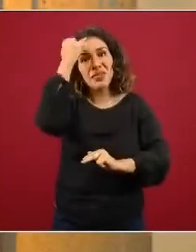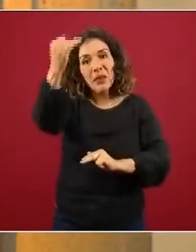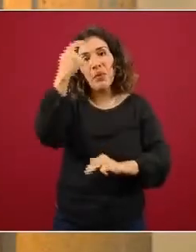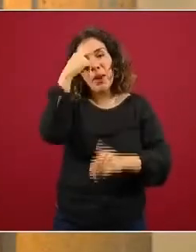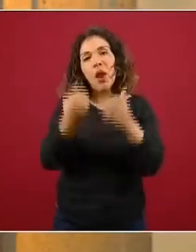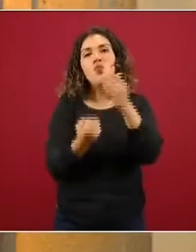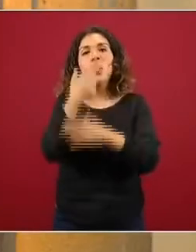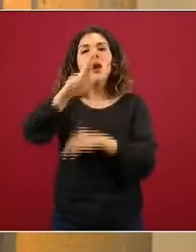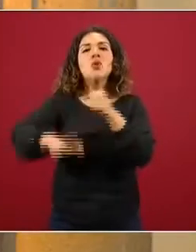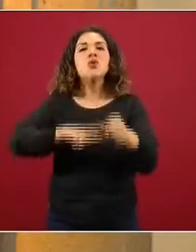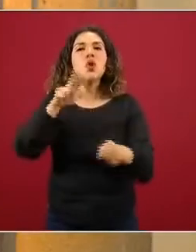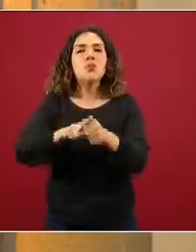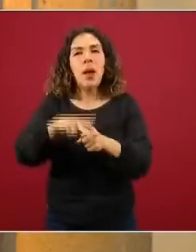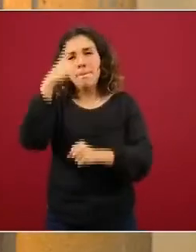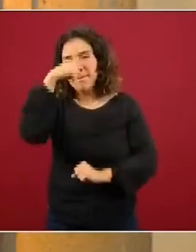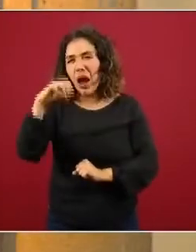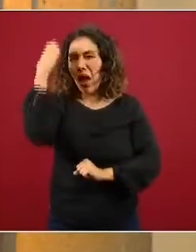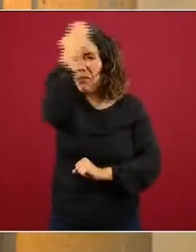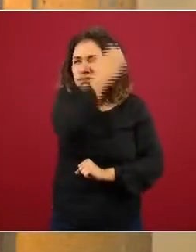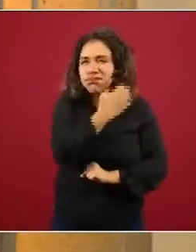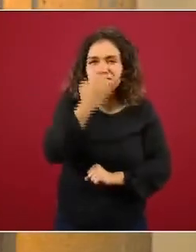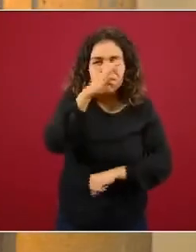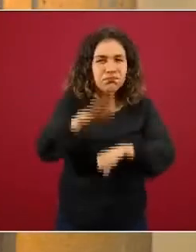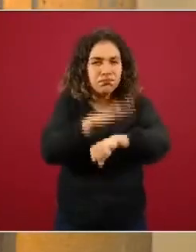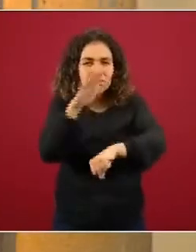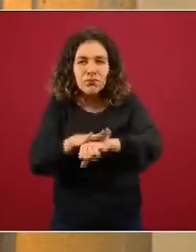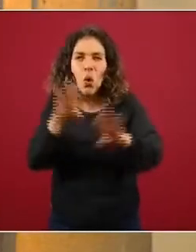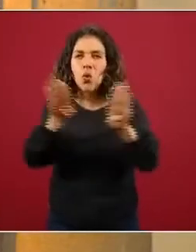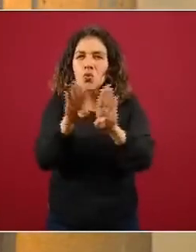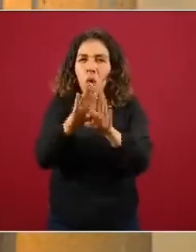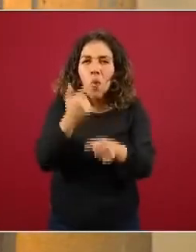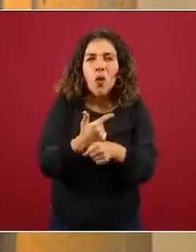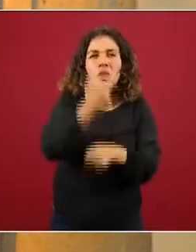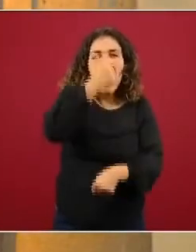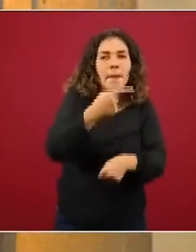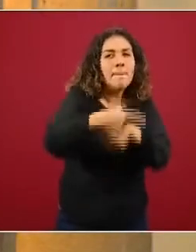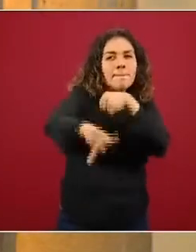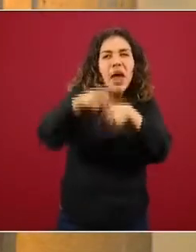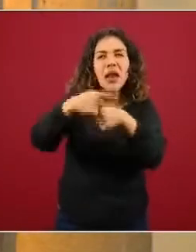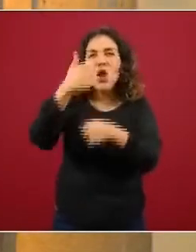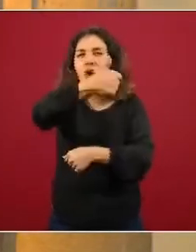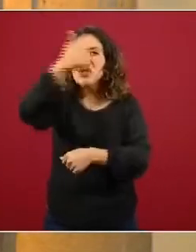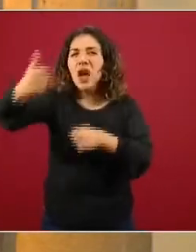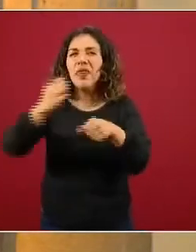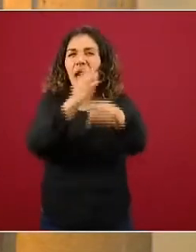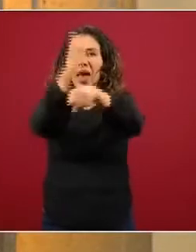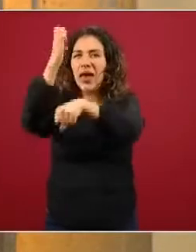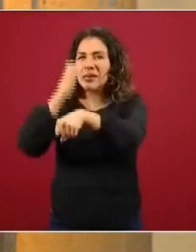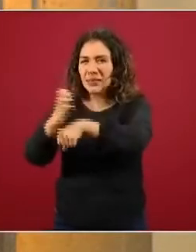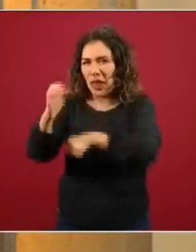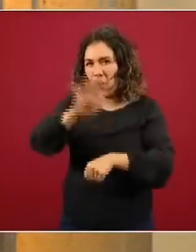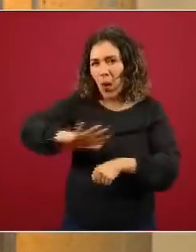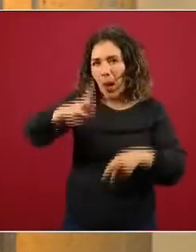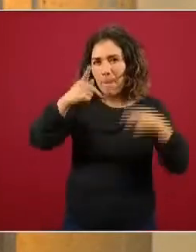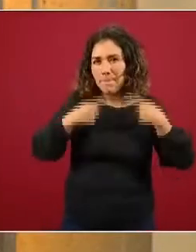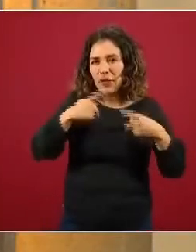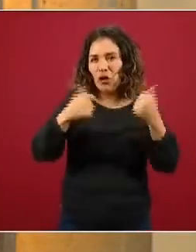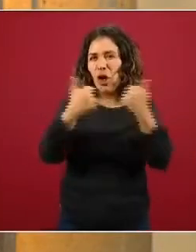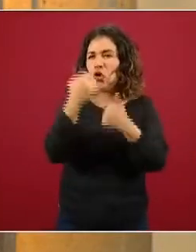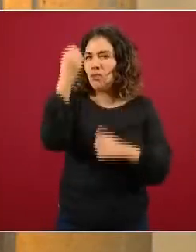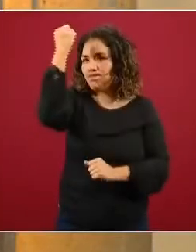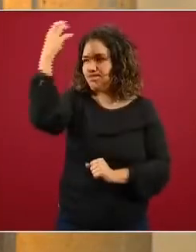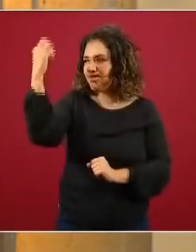nueva normalidad, en donde se evaluaron y se evalúan los riesgos locales a la población a través del